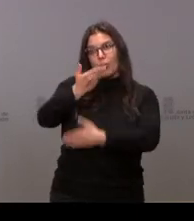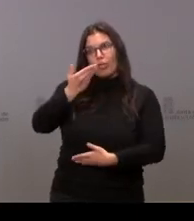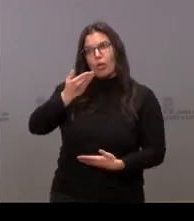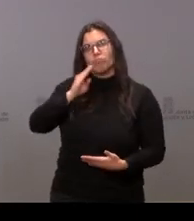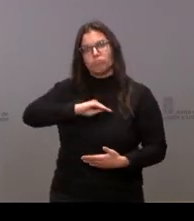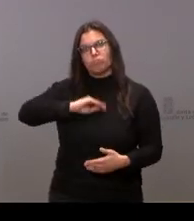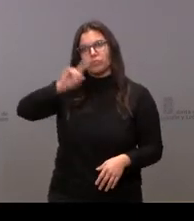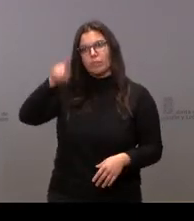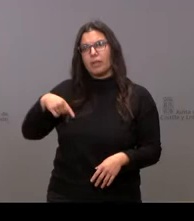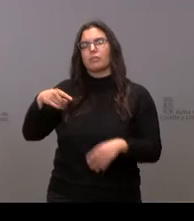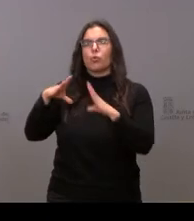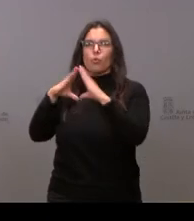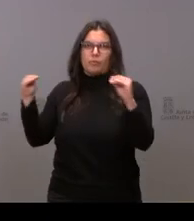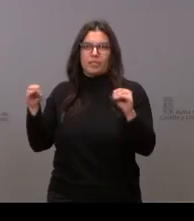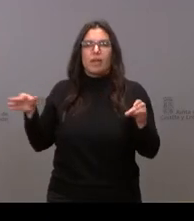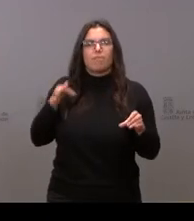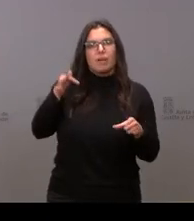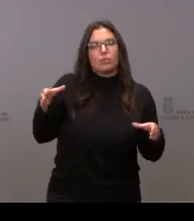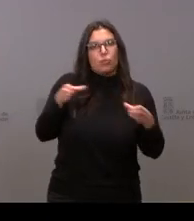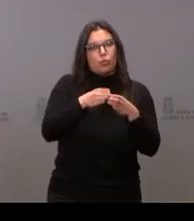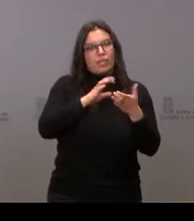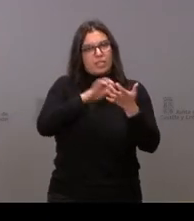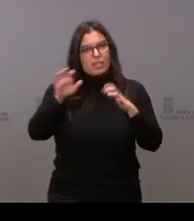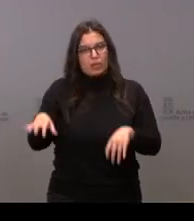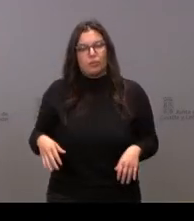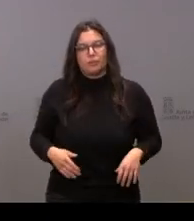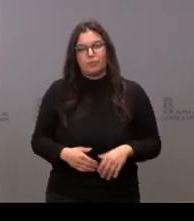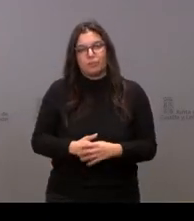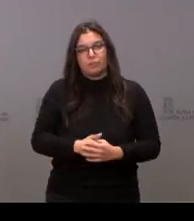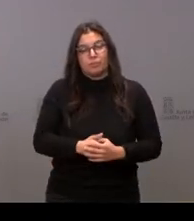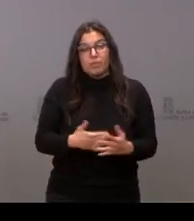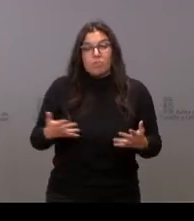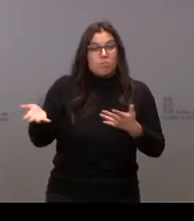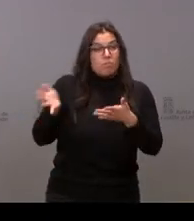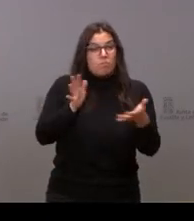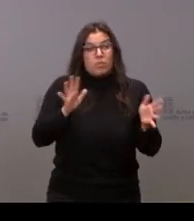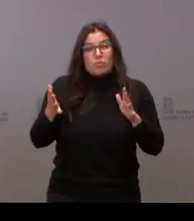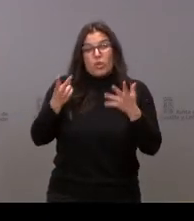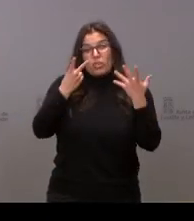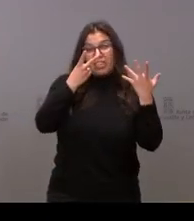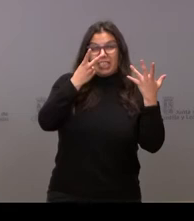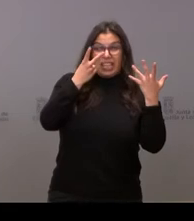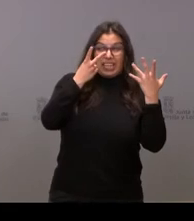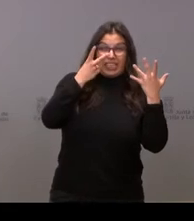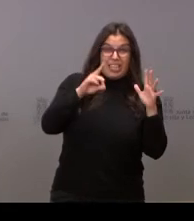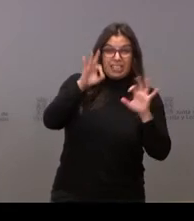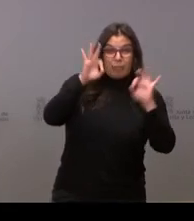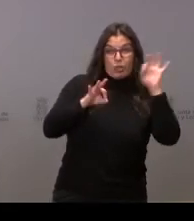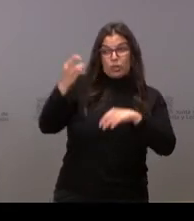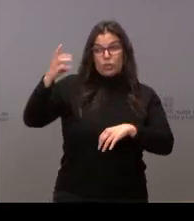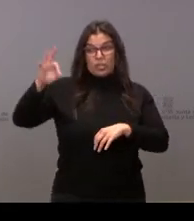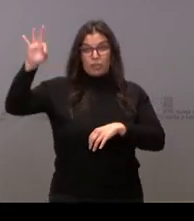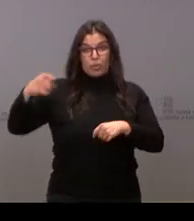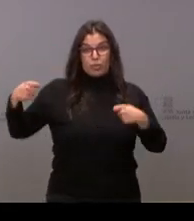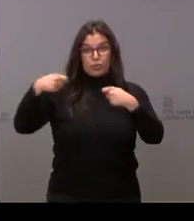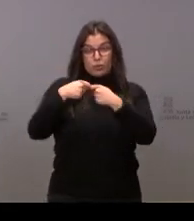de la universidad y de la Junta de Castilla y León, que aproximadamente en un 70-30 han afrontado los